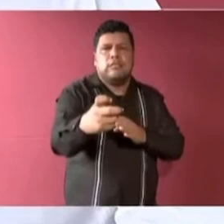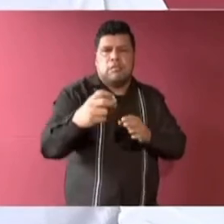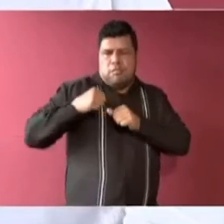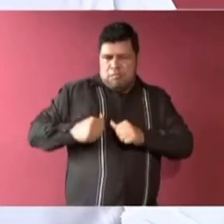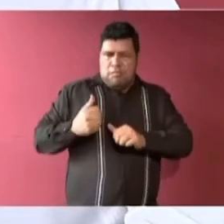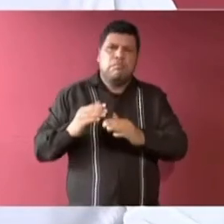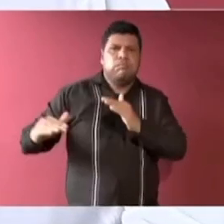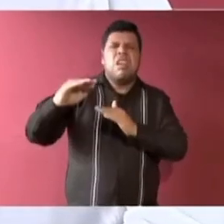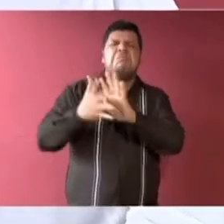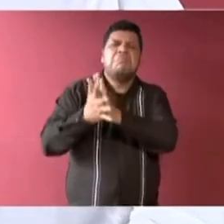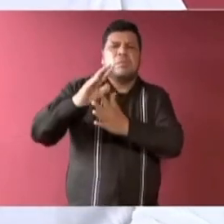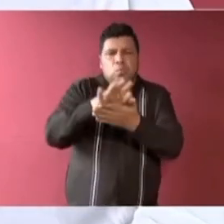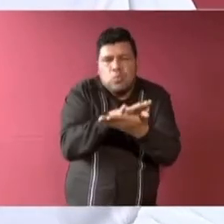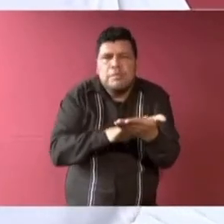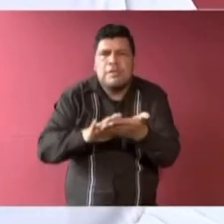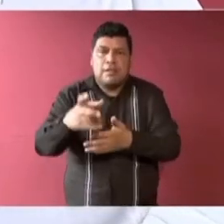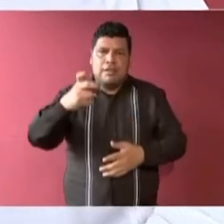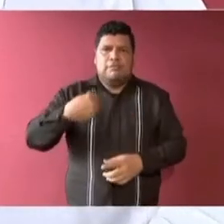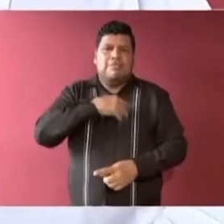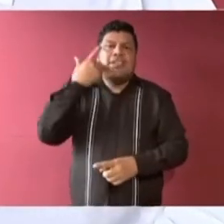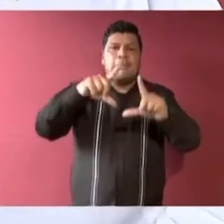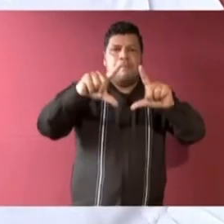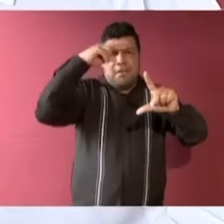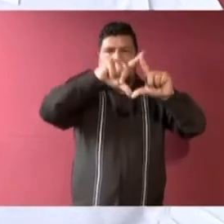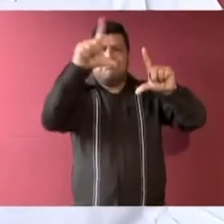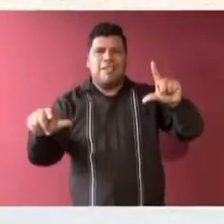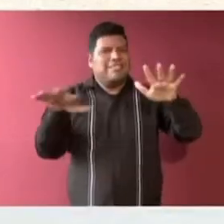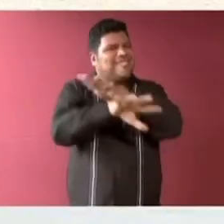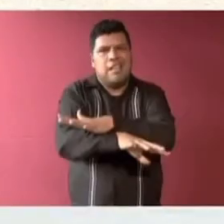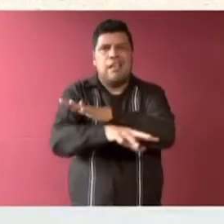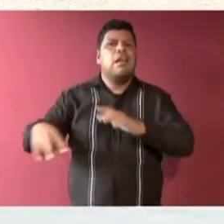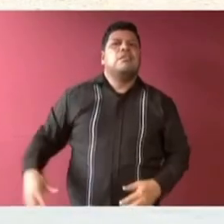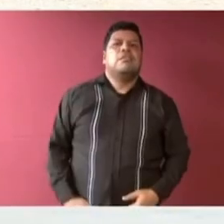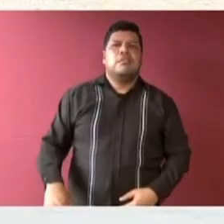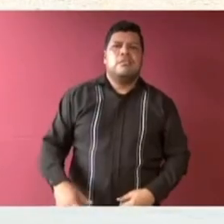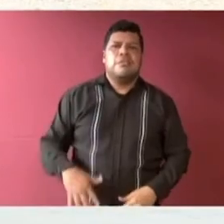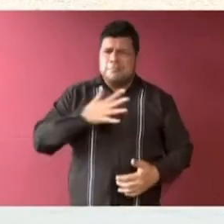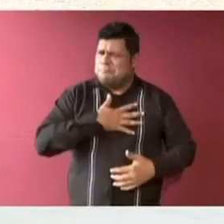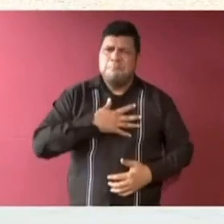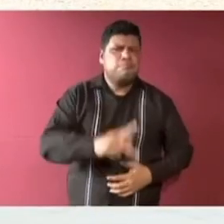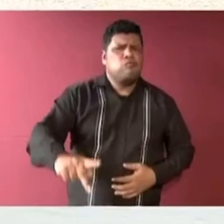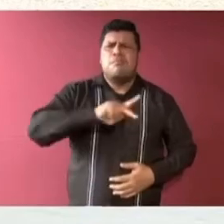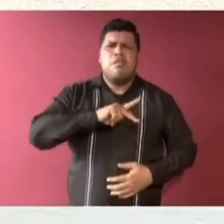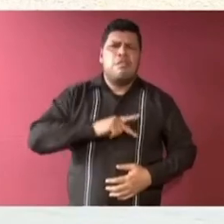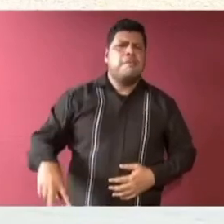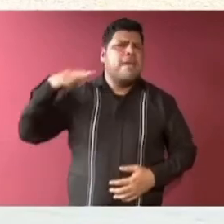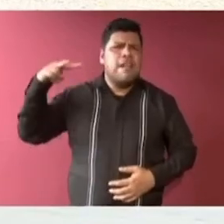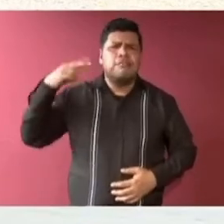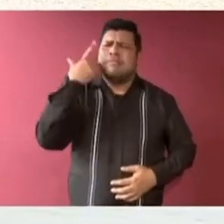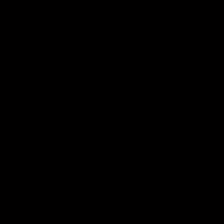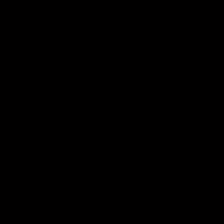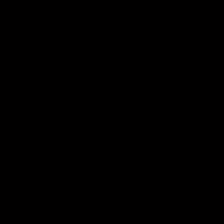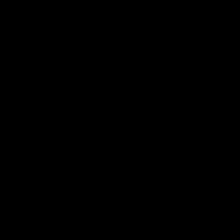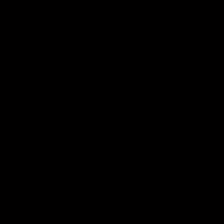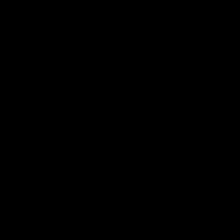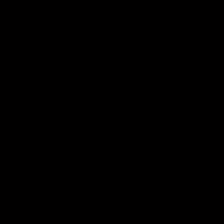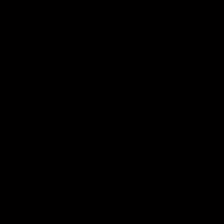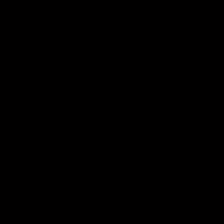humildad. Vamos hacia adelante, a transformar a México y a seguir transformando a mi pueblo, al pueblo de Veracruz.